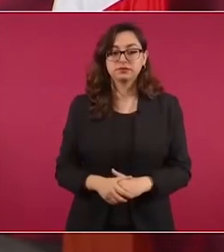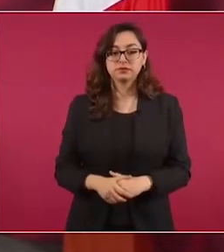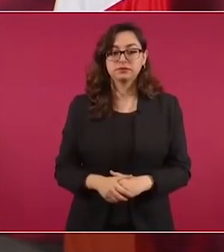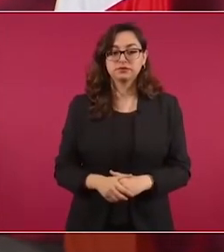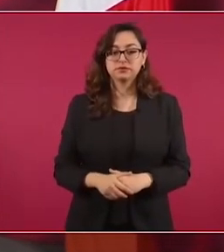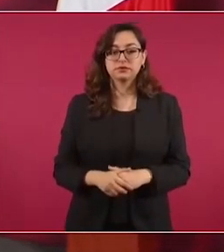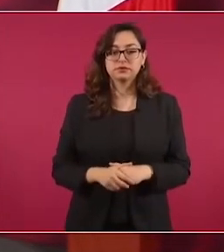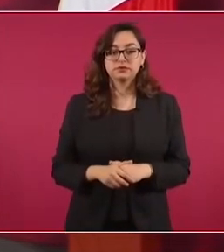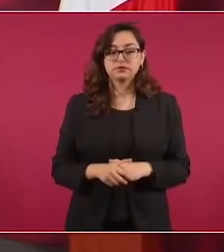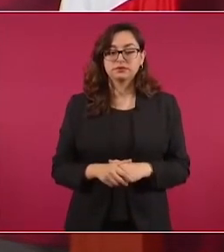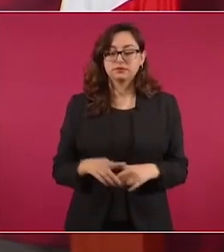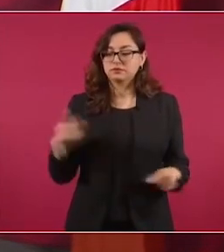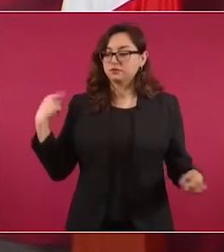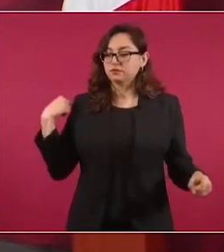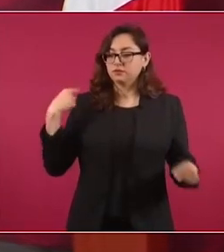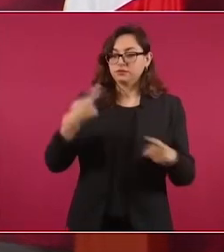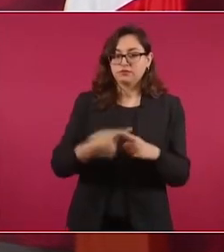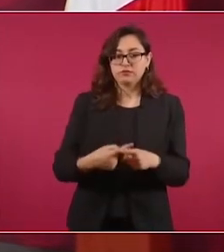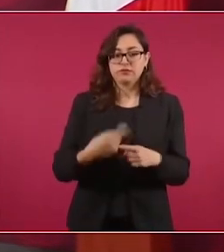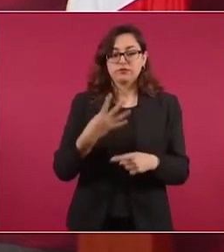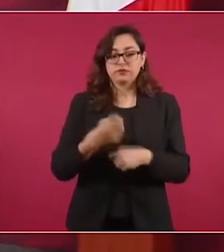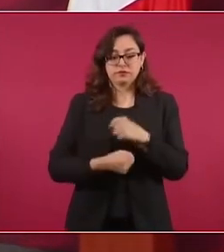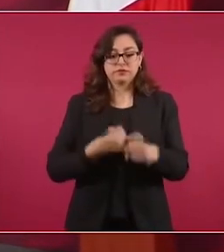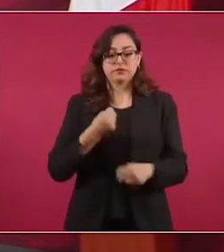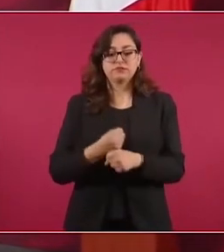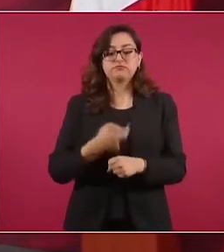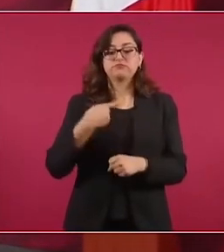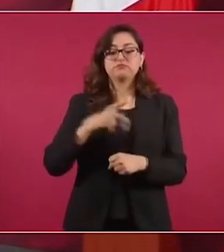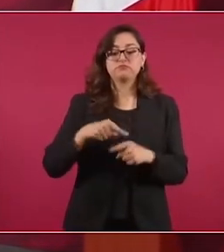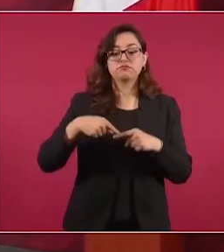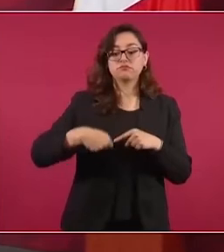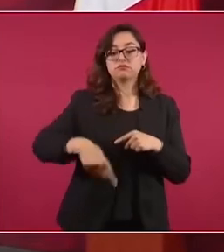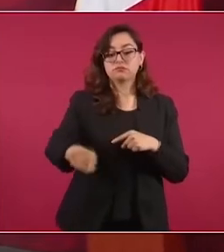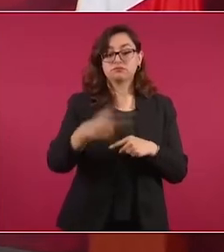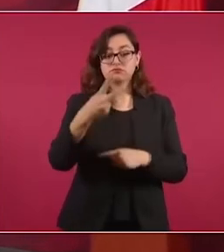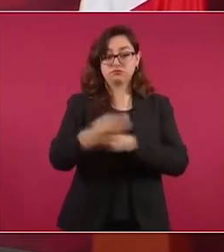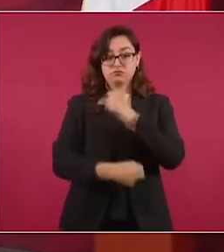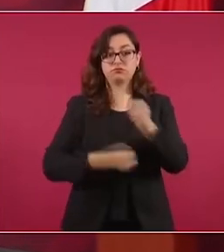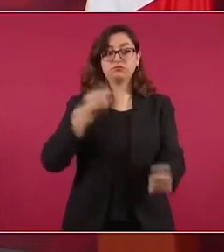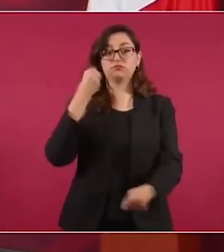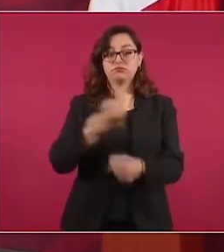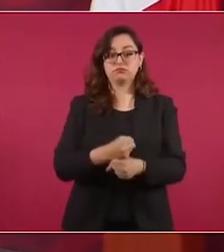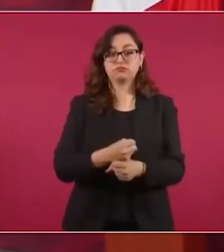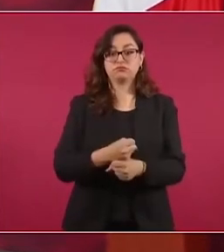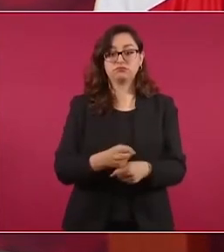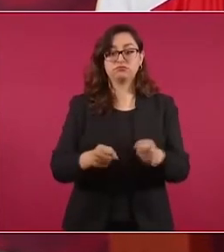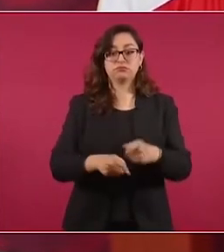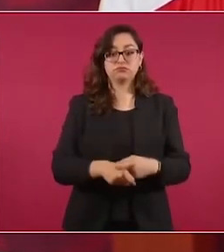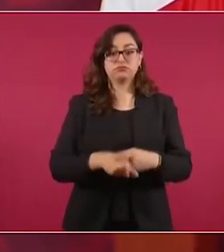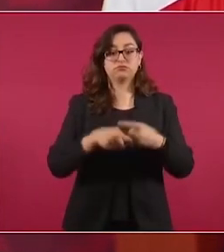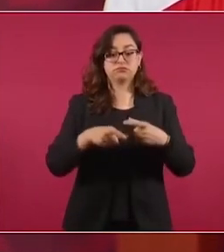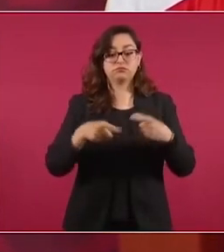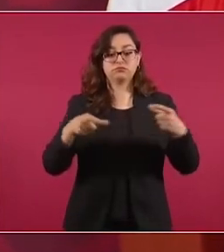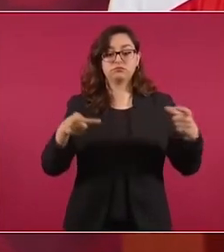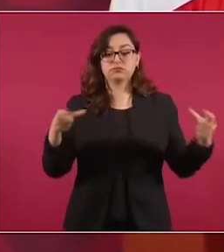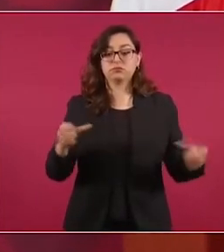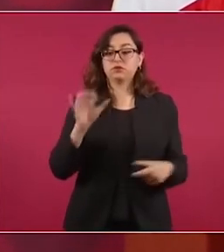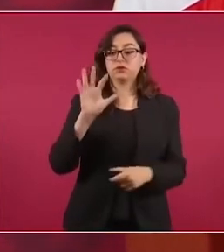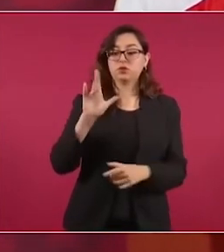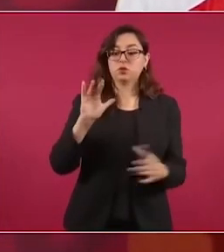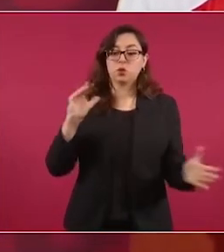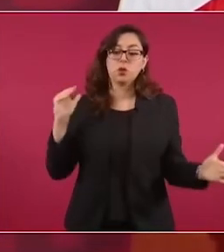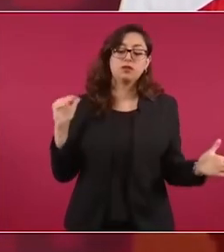Hasta ahora, pero va a llegar a 50 mil empleos.